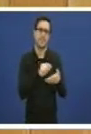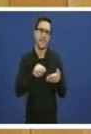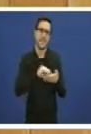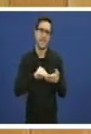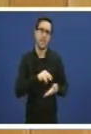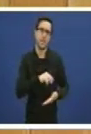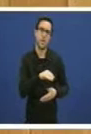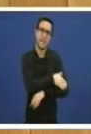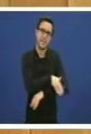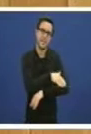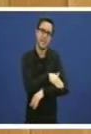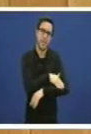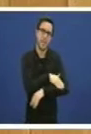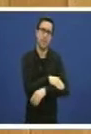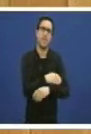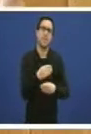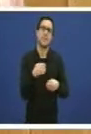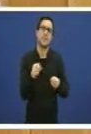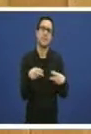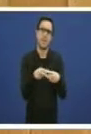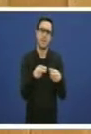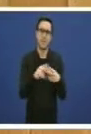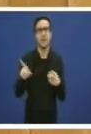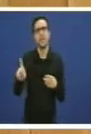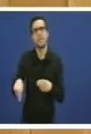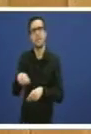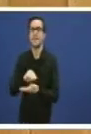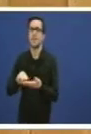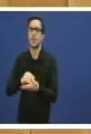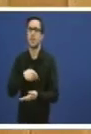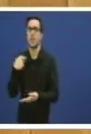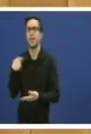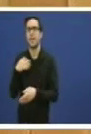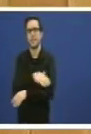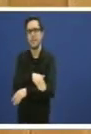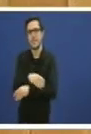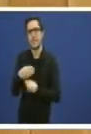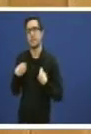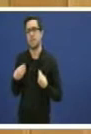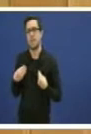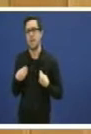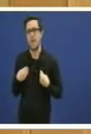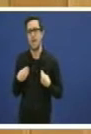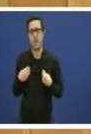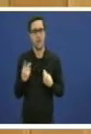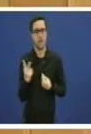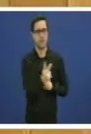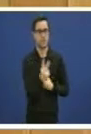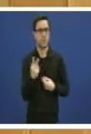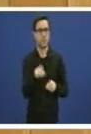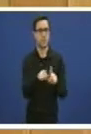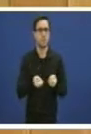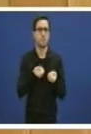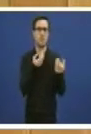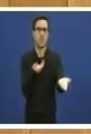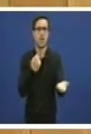Traballo do Goberno de España como o propio secretario serán do Ministerio de Sanidade ambos teñen manifestado que co